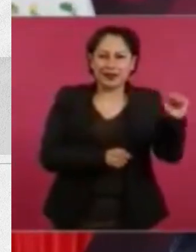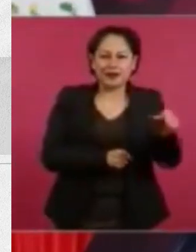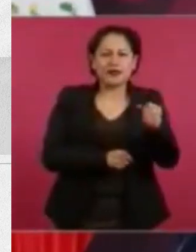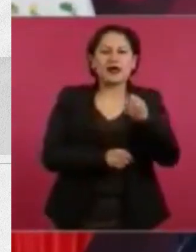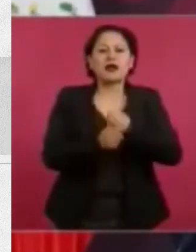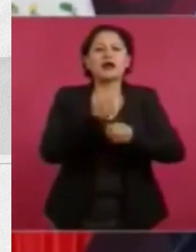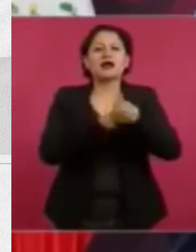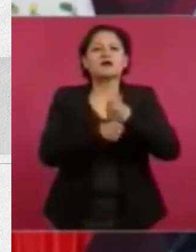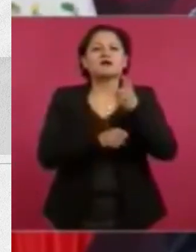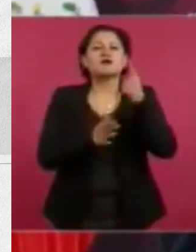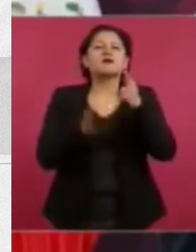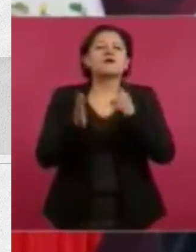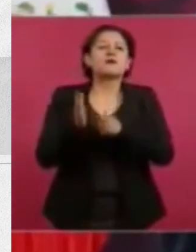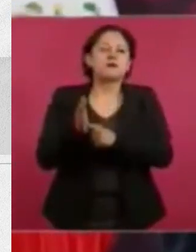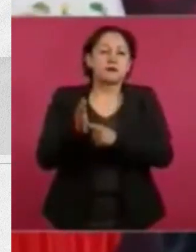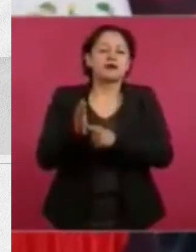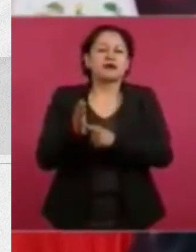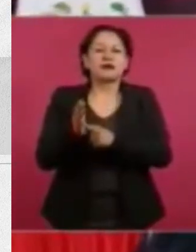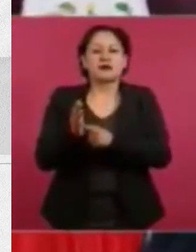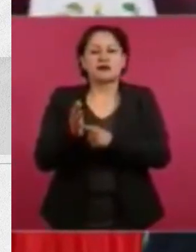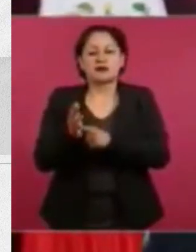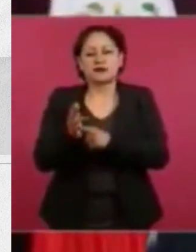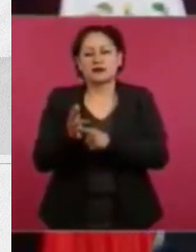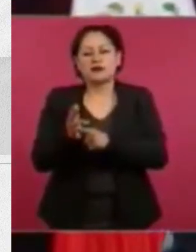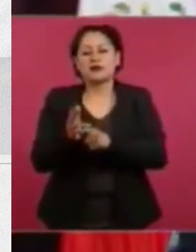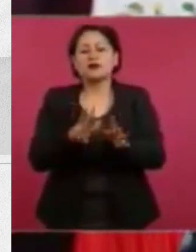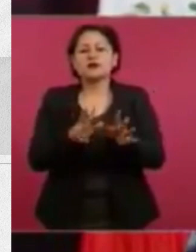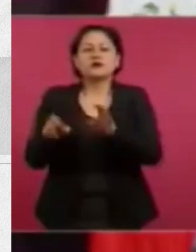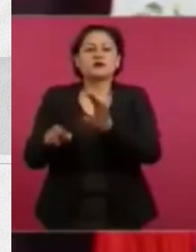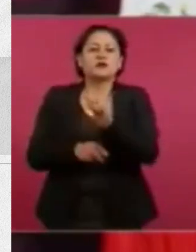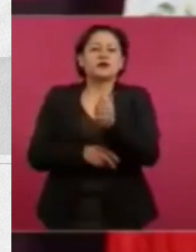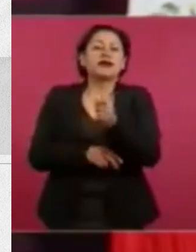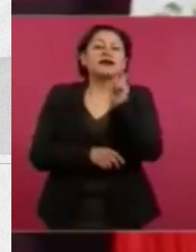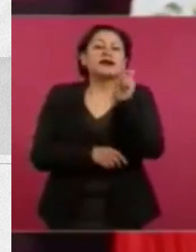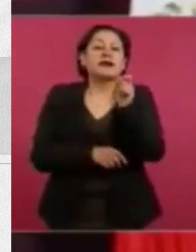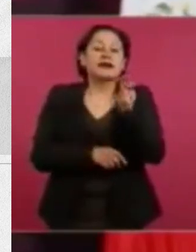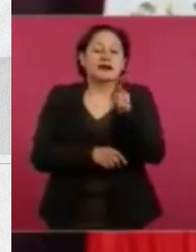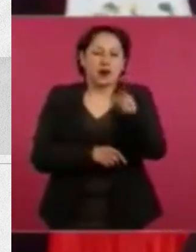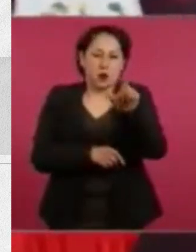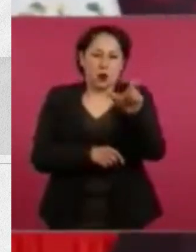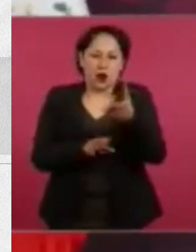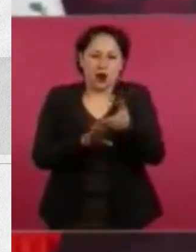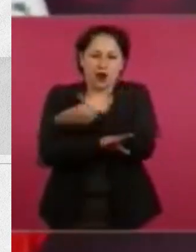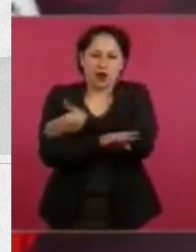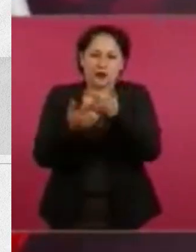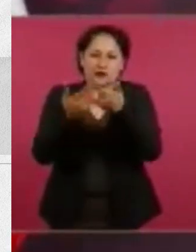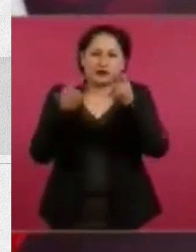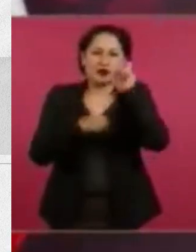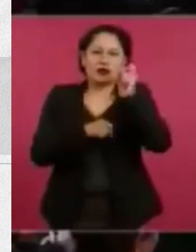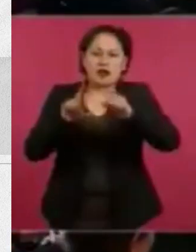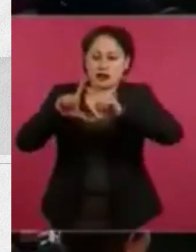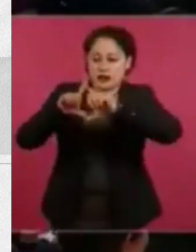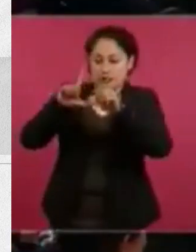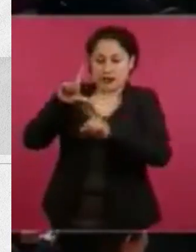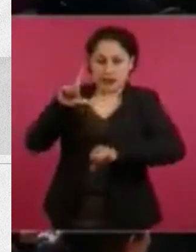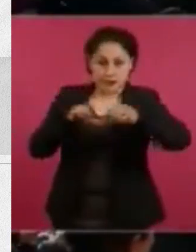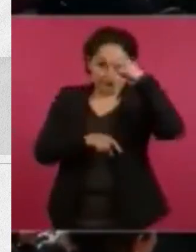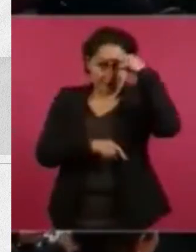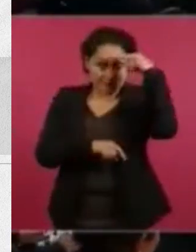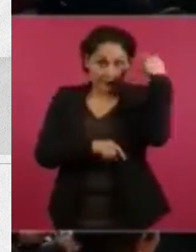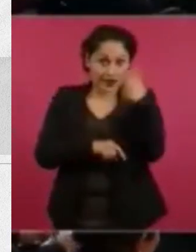Cruzaba Santana después de que nos habían arrebatado más de la mitad del territorio en Colombia